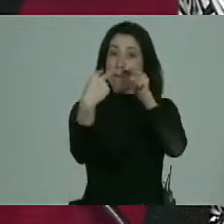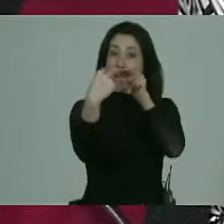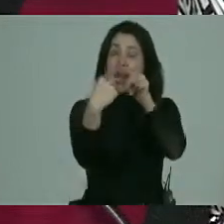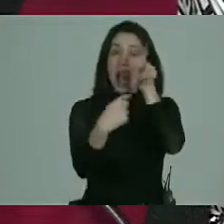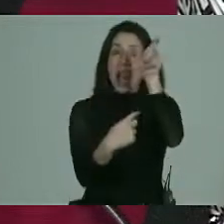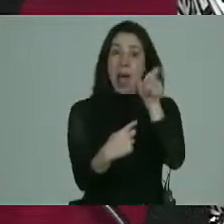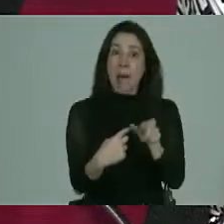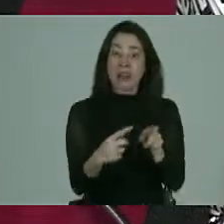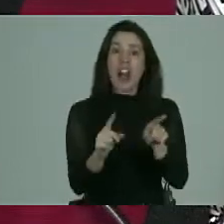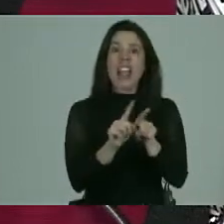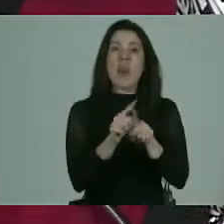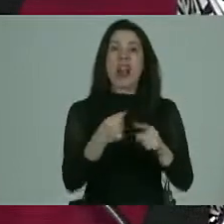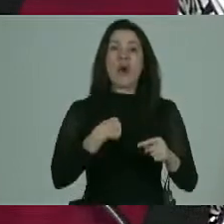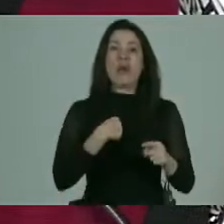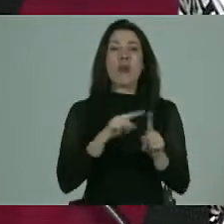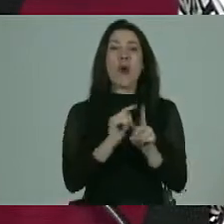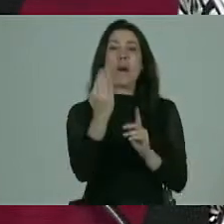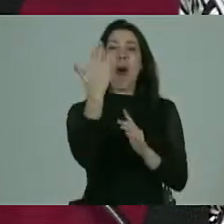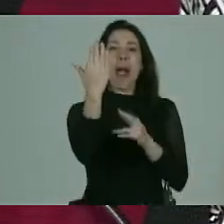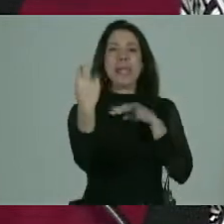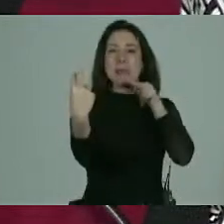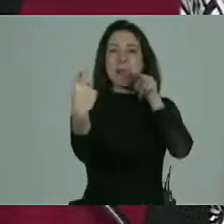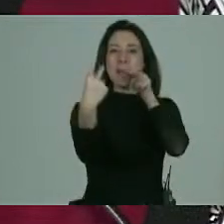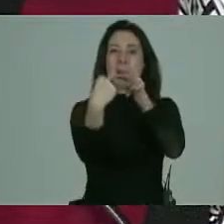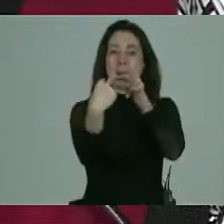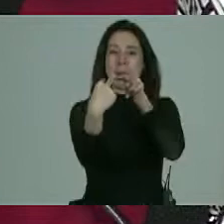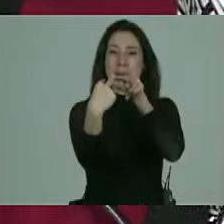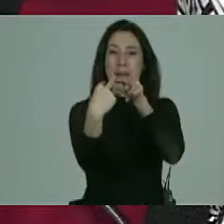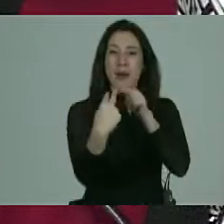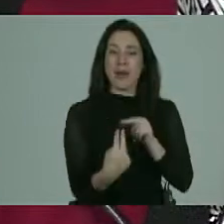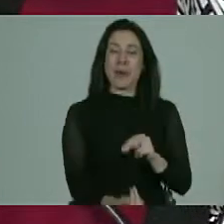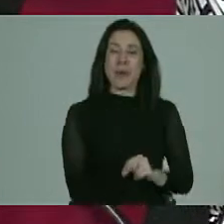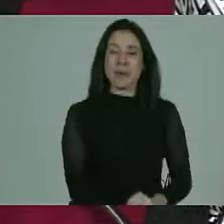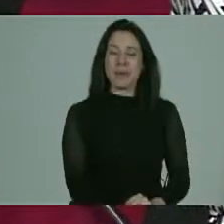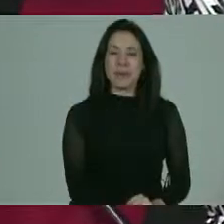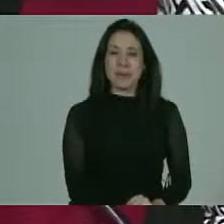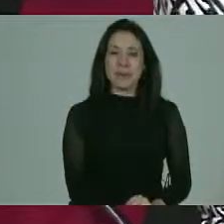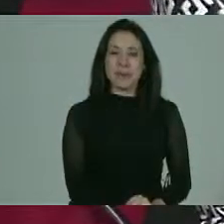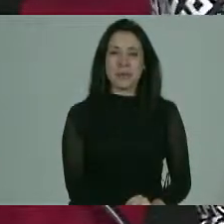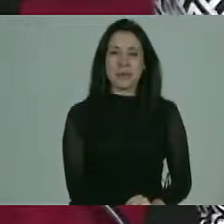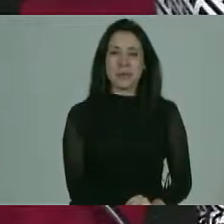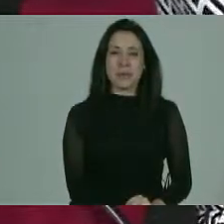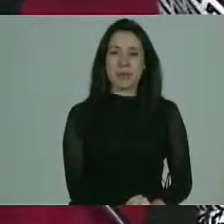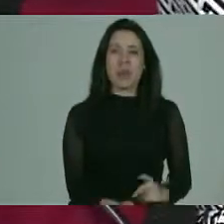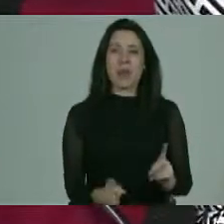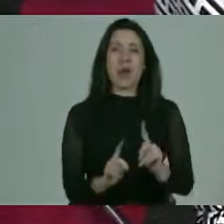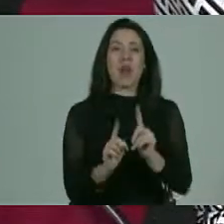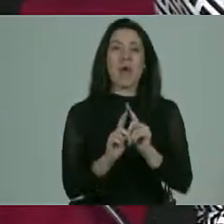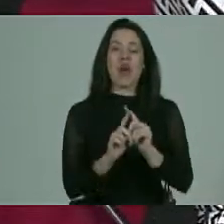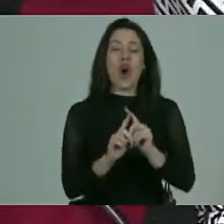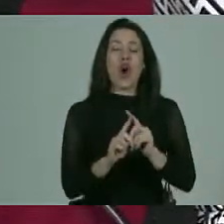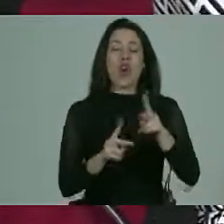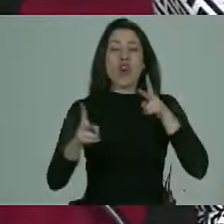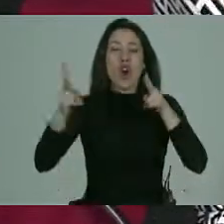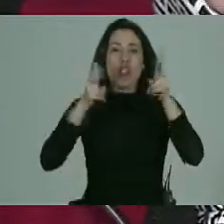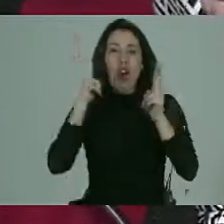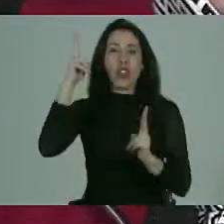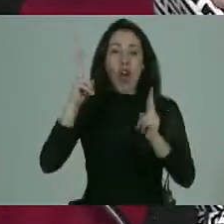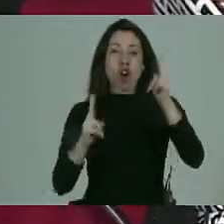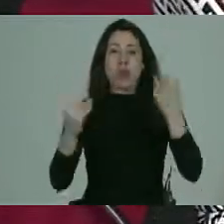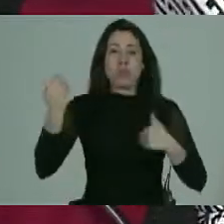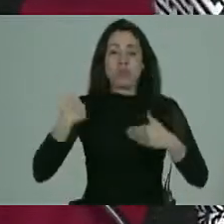como si fuera uno mismo o sea tomarlo en su conjunto no quitarle pedazos ni